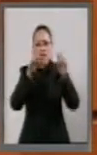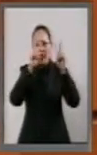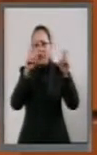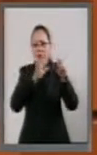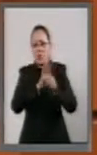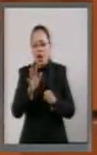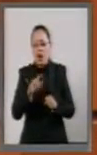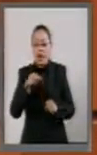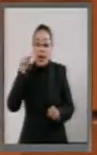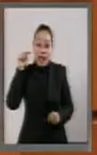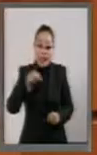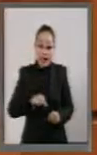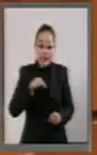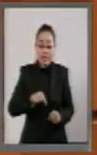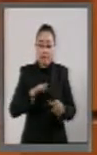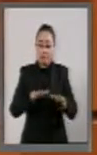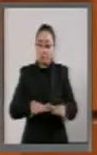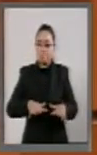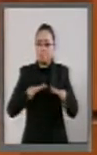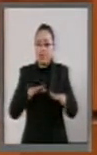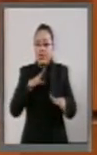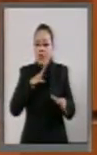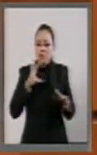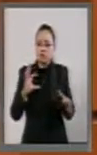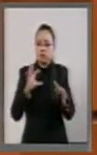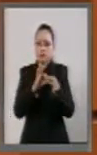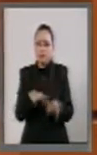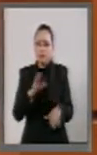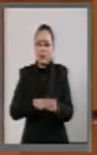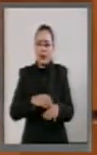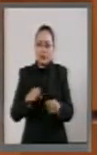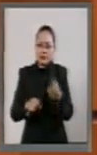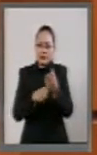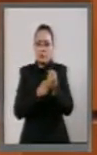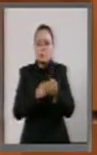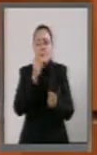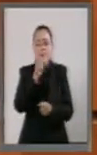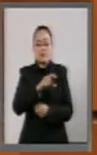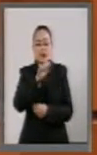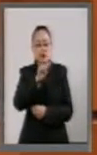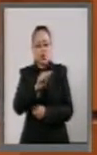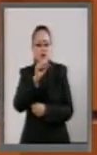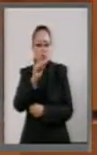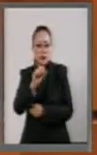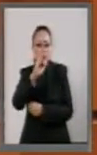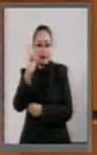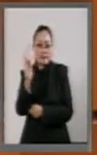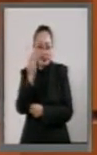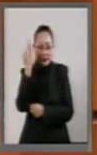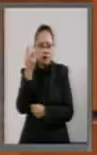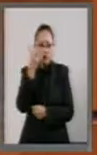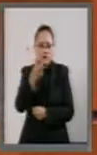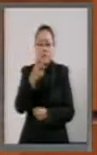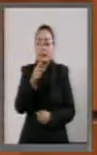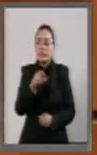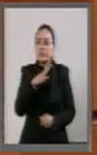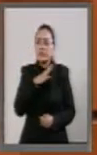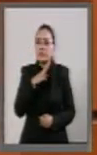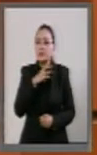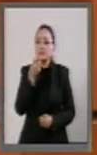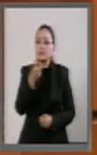legislamos aquí, fortaleciendo a la propia Auditoría Superior de la Federación para poder tener